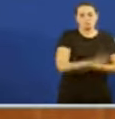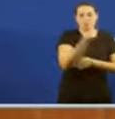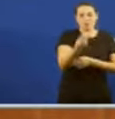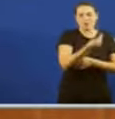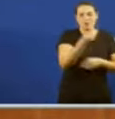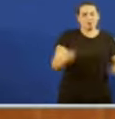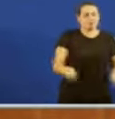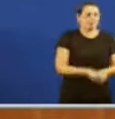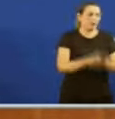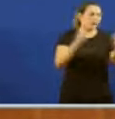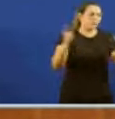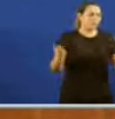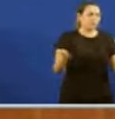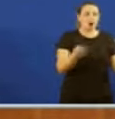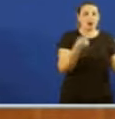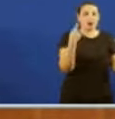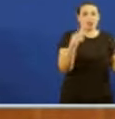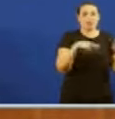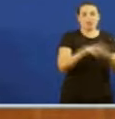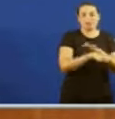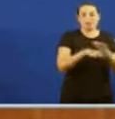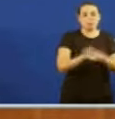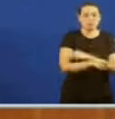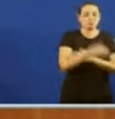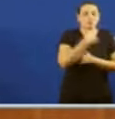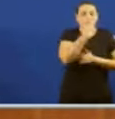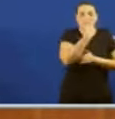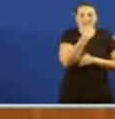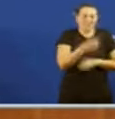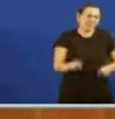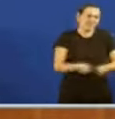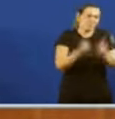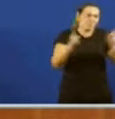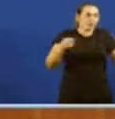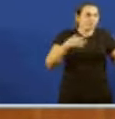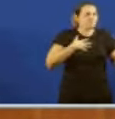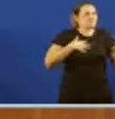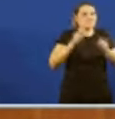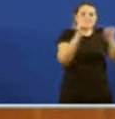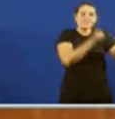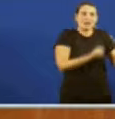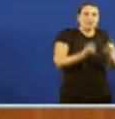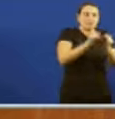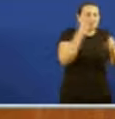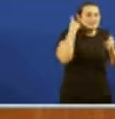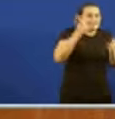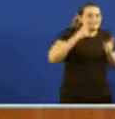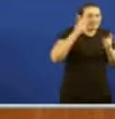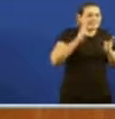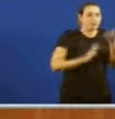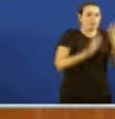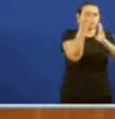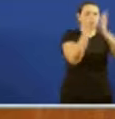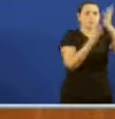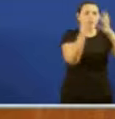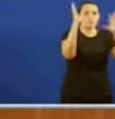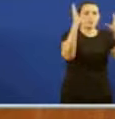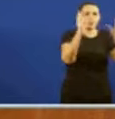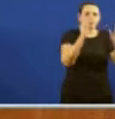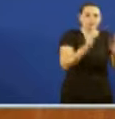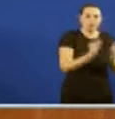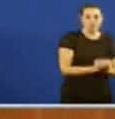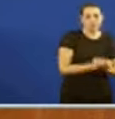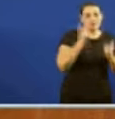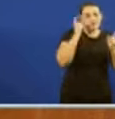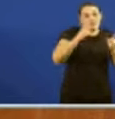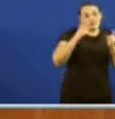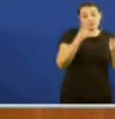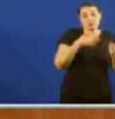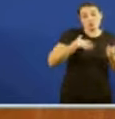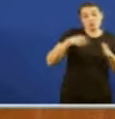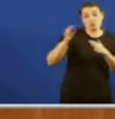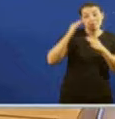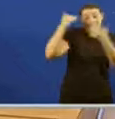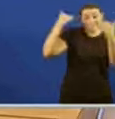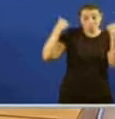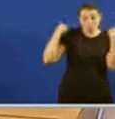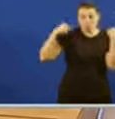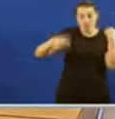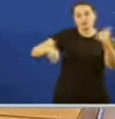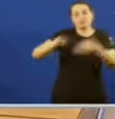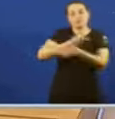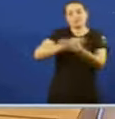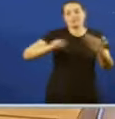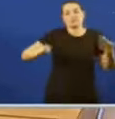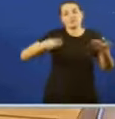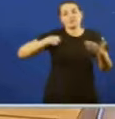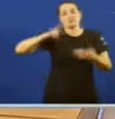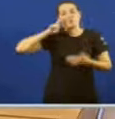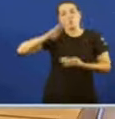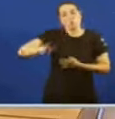Saliu adiante a defender o bencomún Vostede respalda a actuación destes equipos E da actuación dos responsables políticos Que non movilizaron